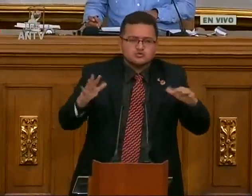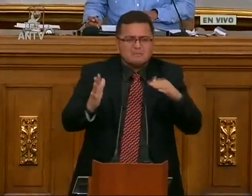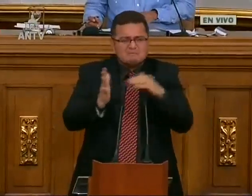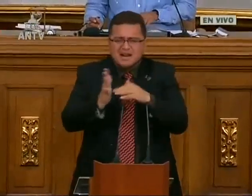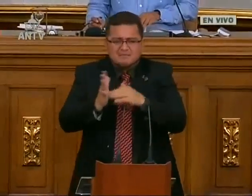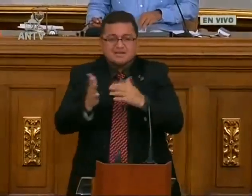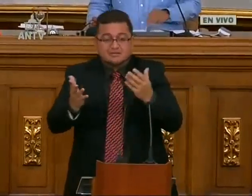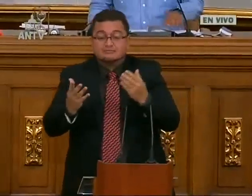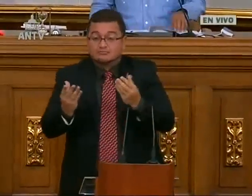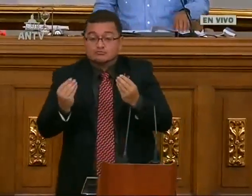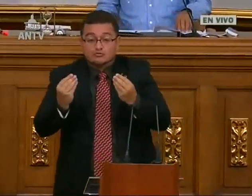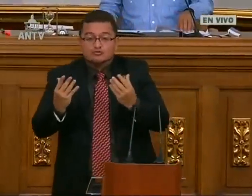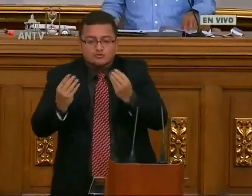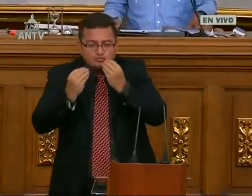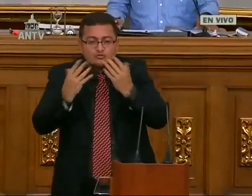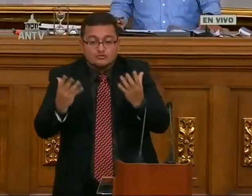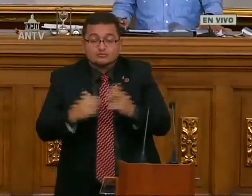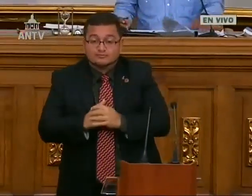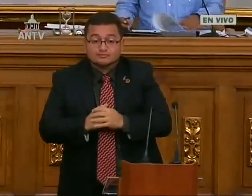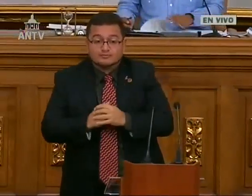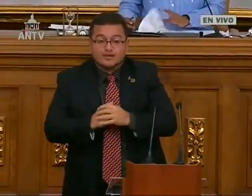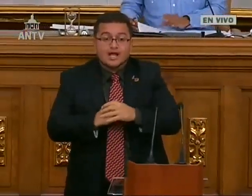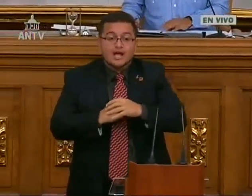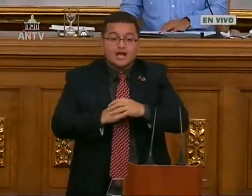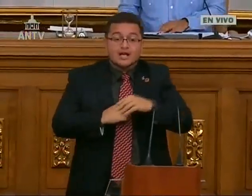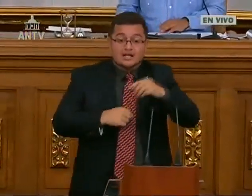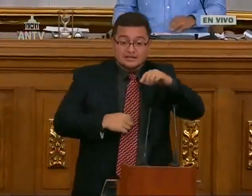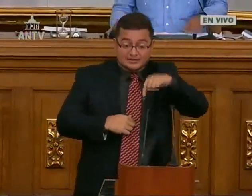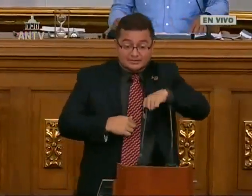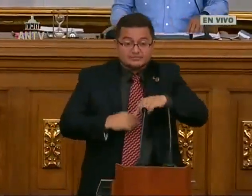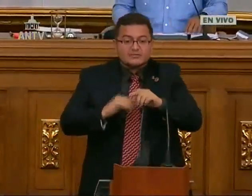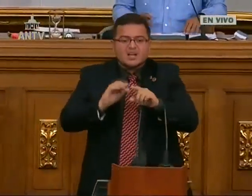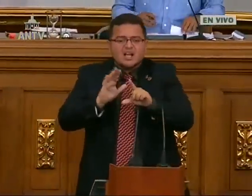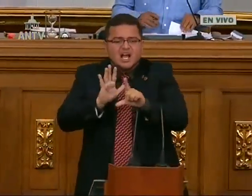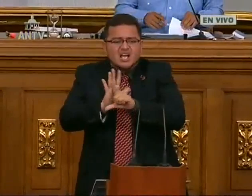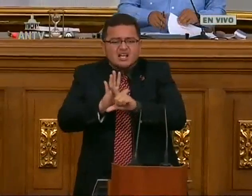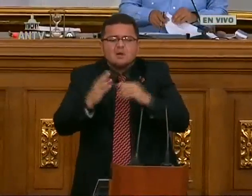En Diferentes Estados También Lo Están Miles De Sordos